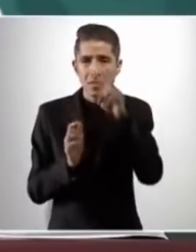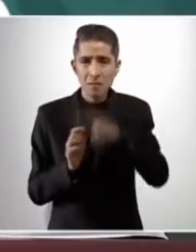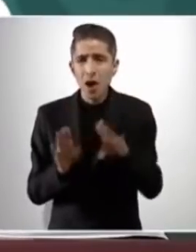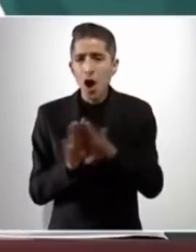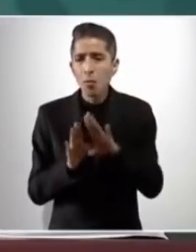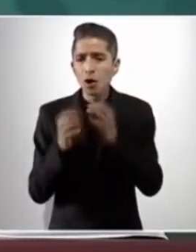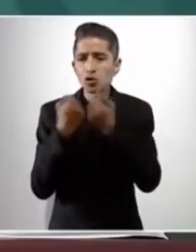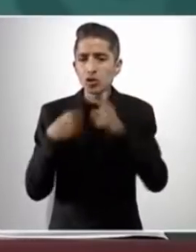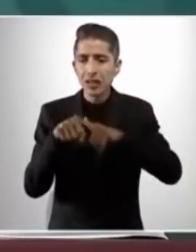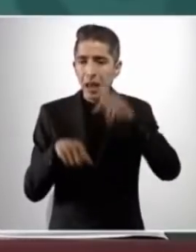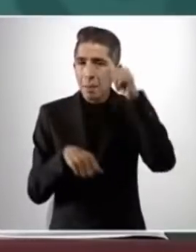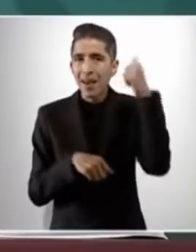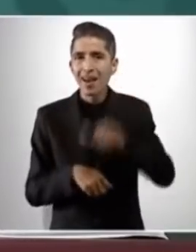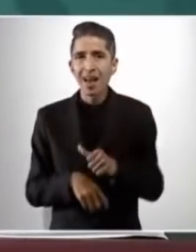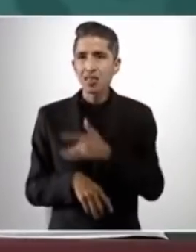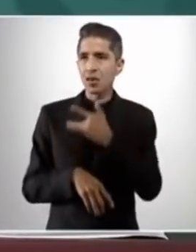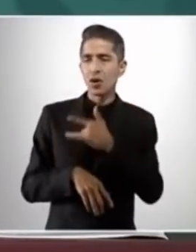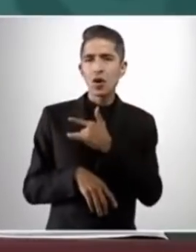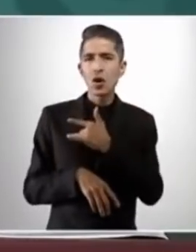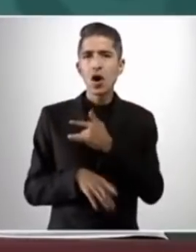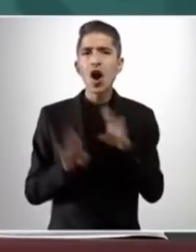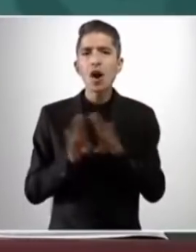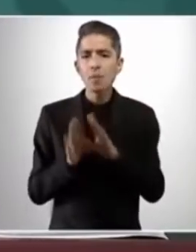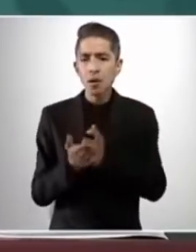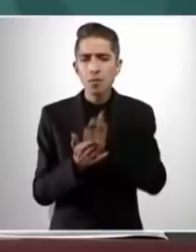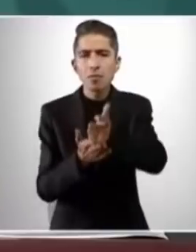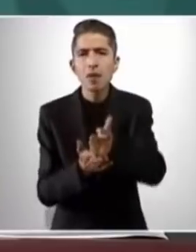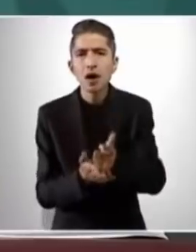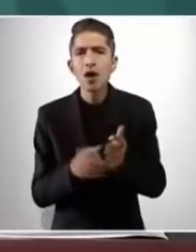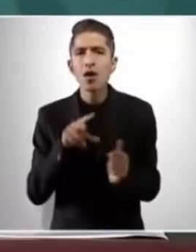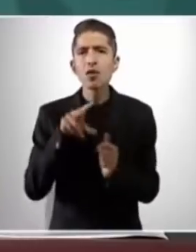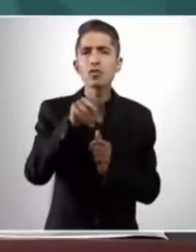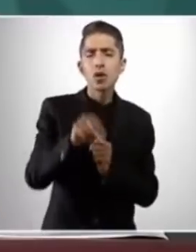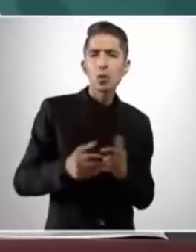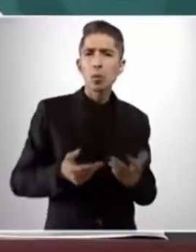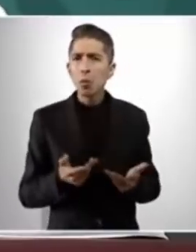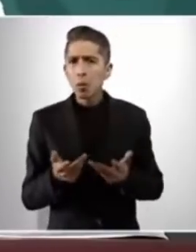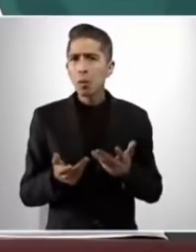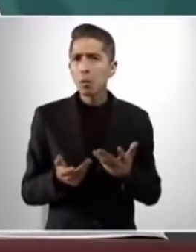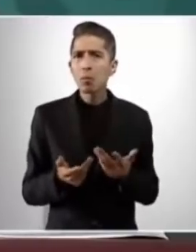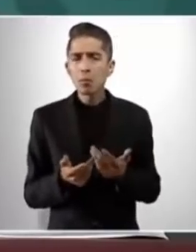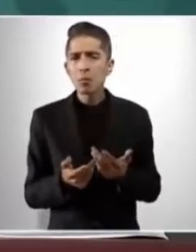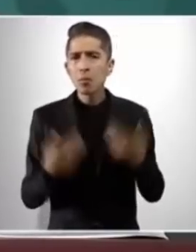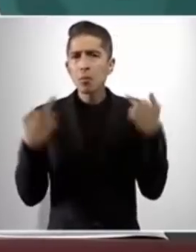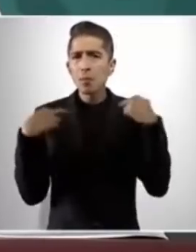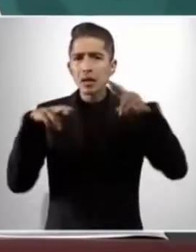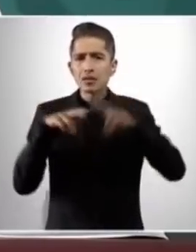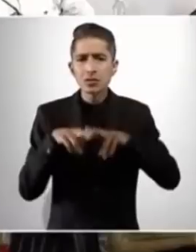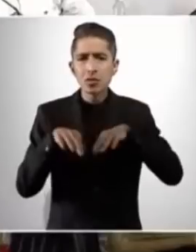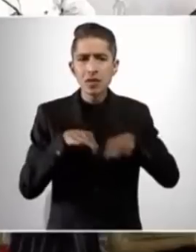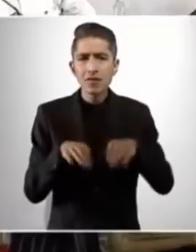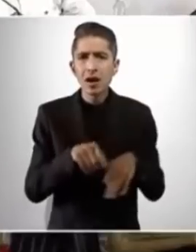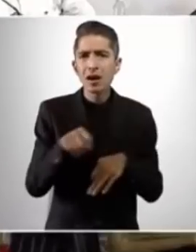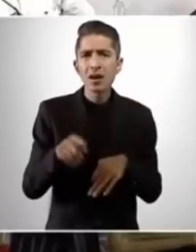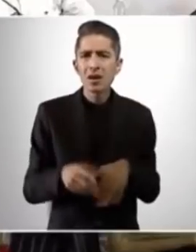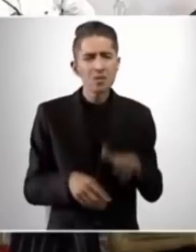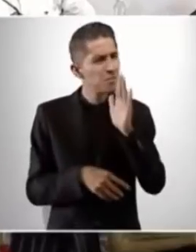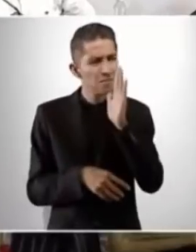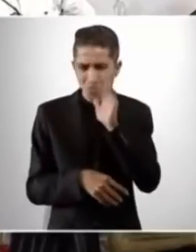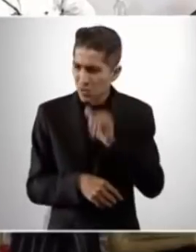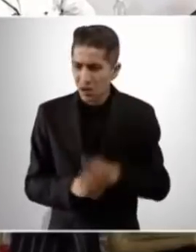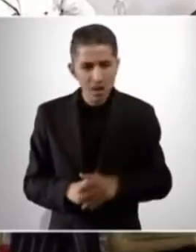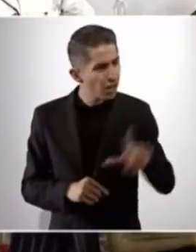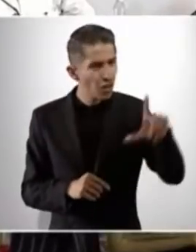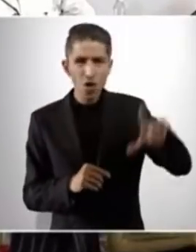retener el sueldo, el salario a un trabajador. No puede el